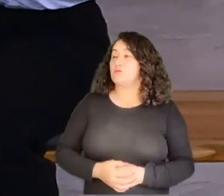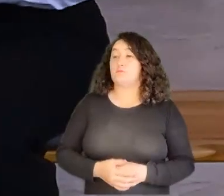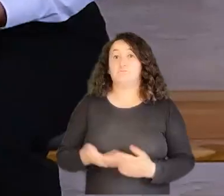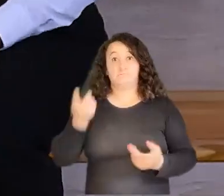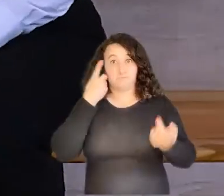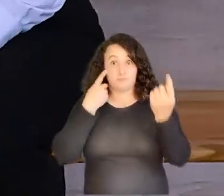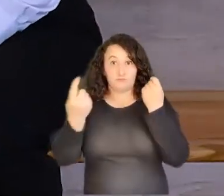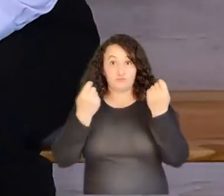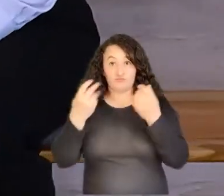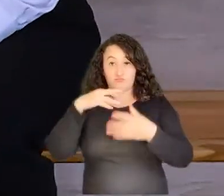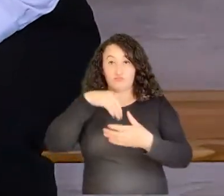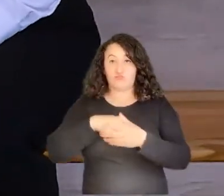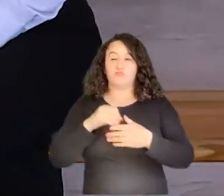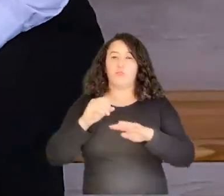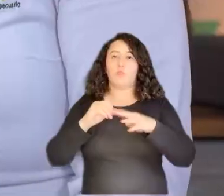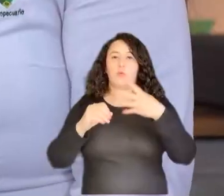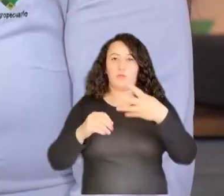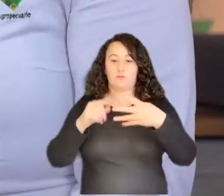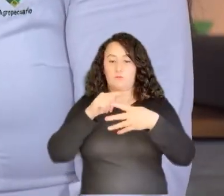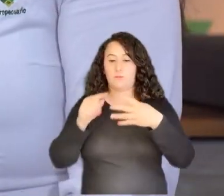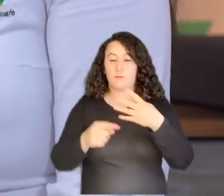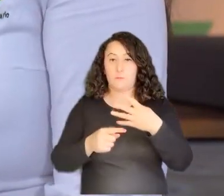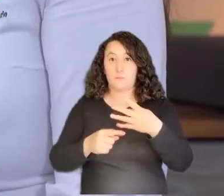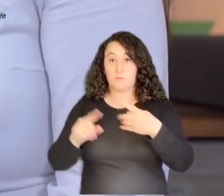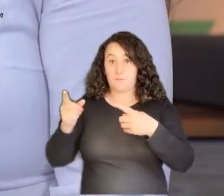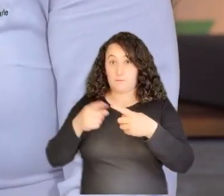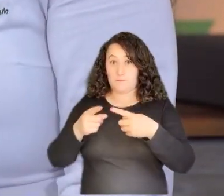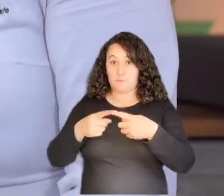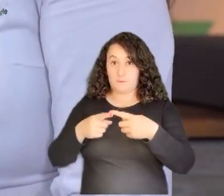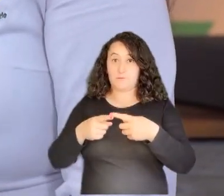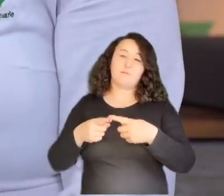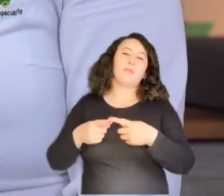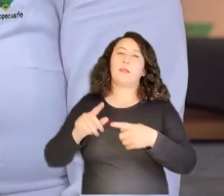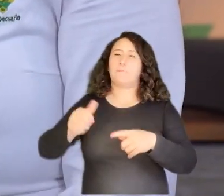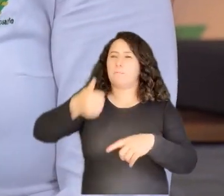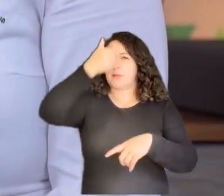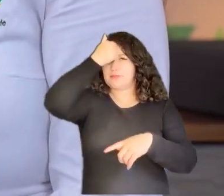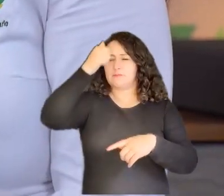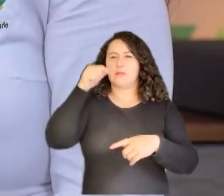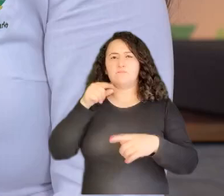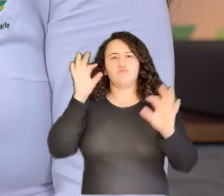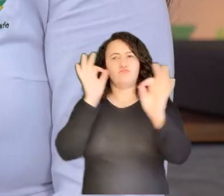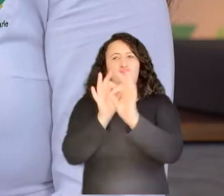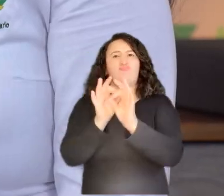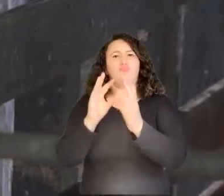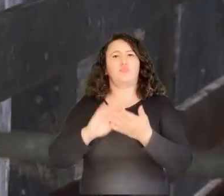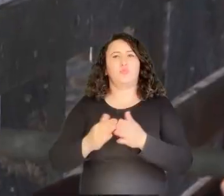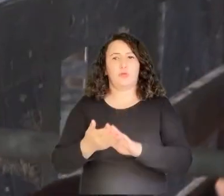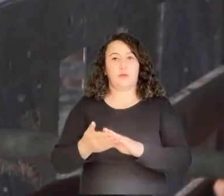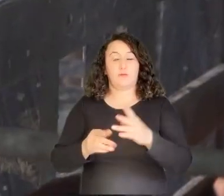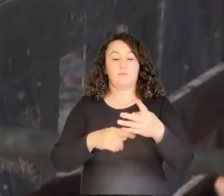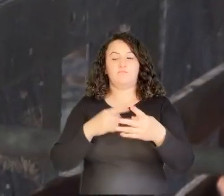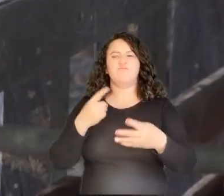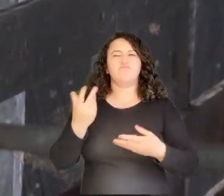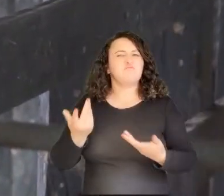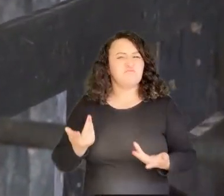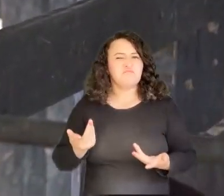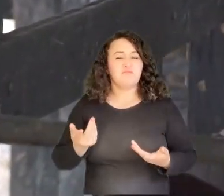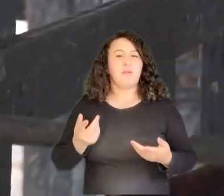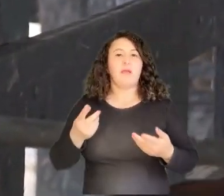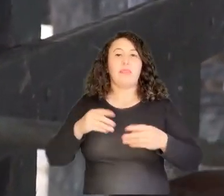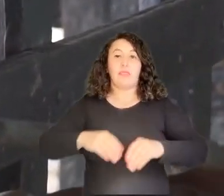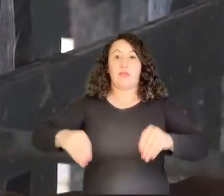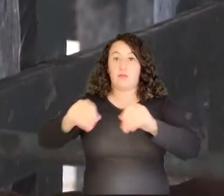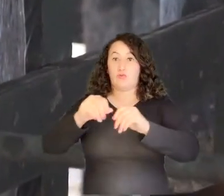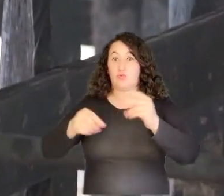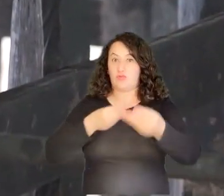estrategia se compone en cuatro pasos. El primer paso es la priorización y la focalización de la comunidad. Lo que hace el territorio